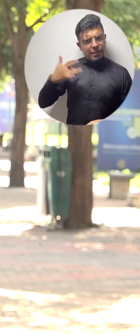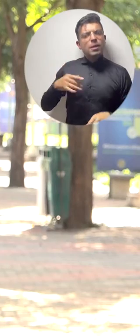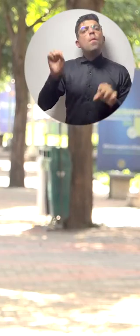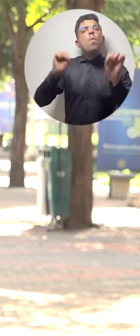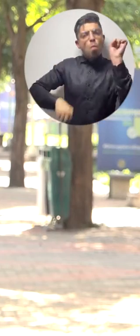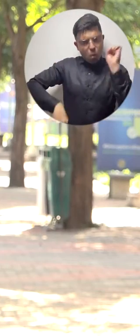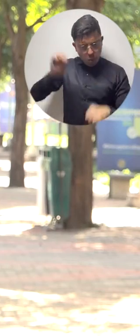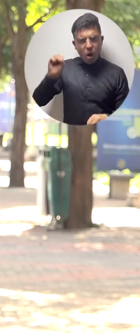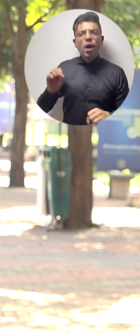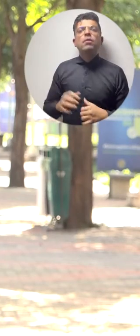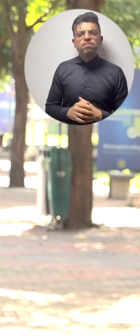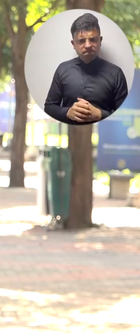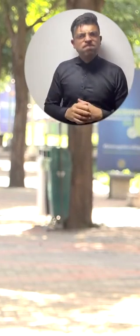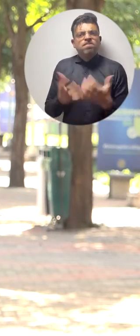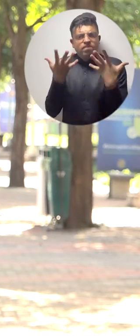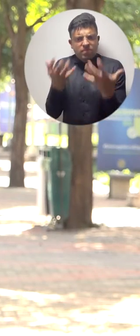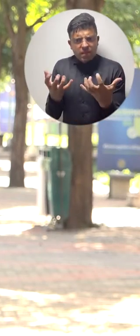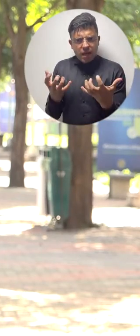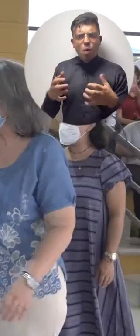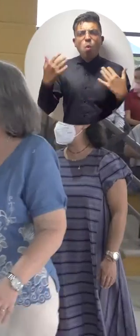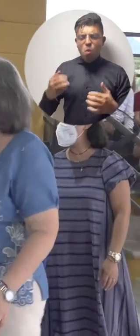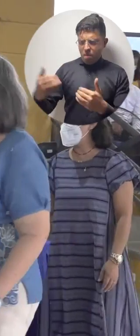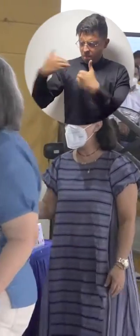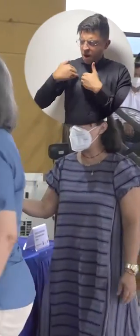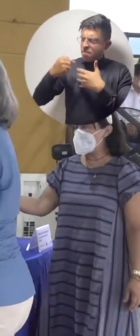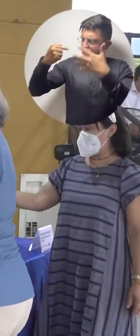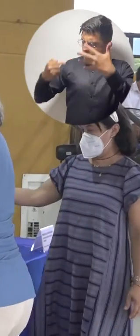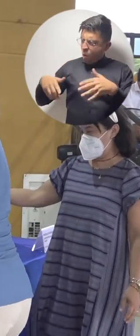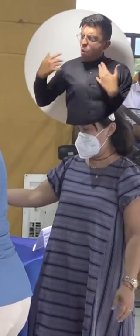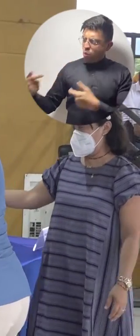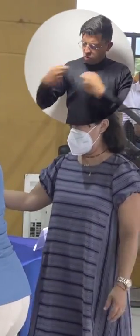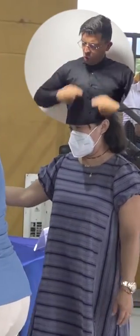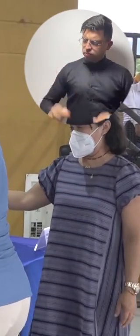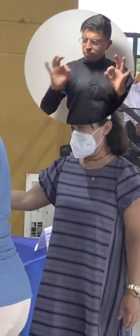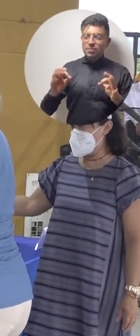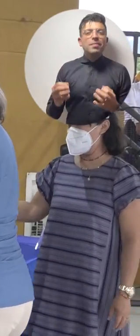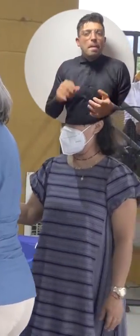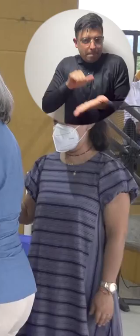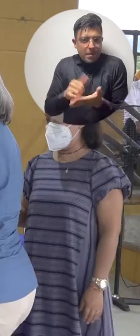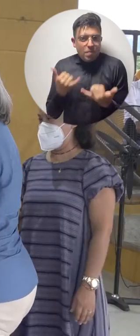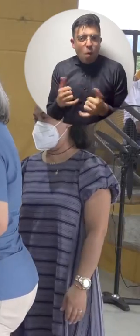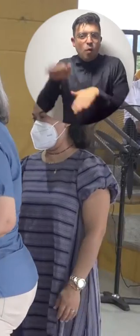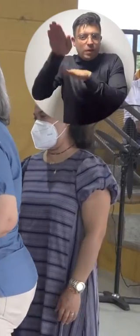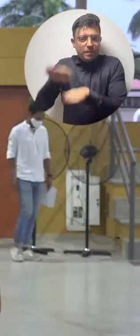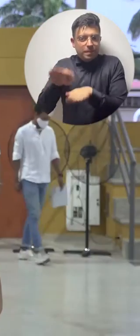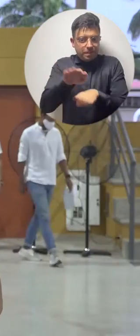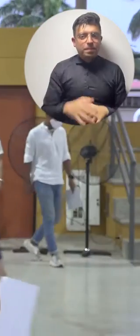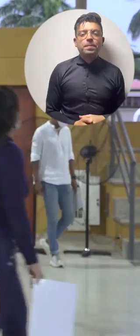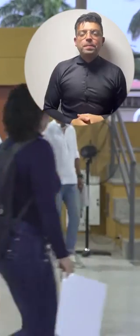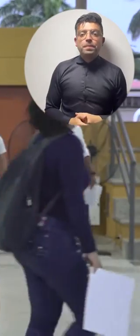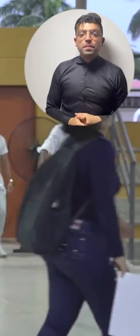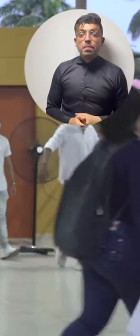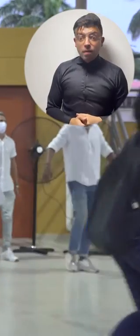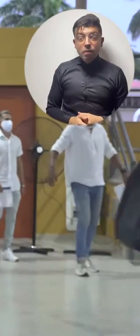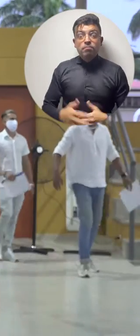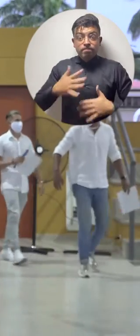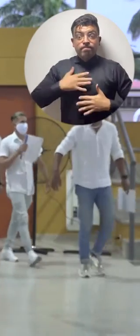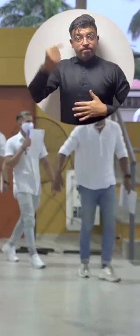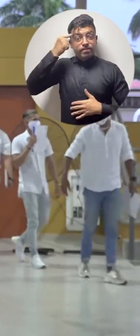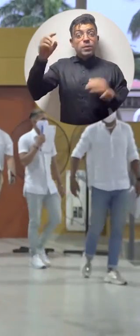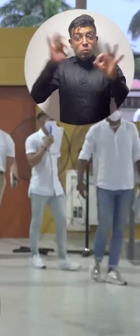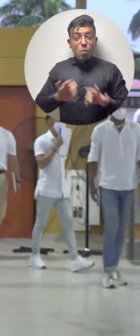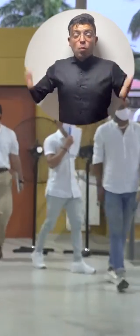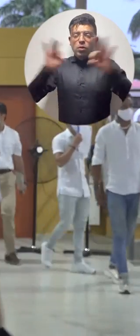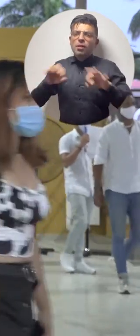en la capacidad de poder aspirar a grandes responsabilidades como es ser hoy representantes. Pues a mí me parecen